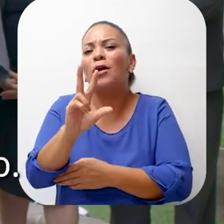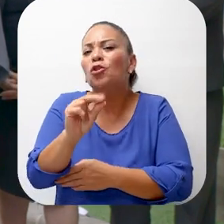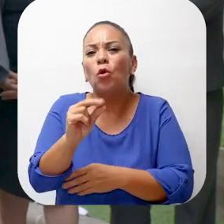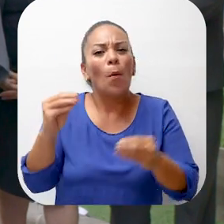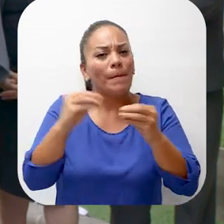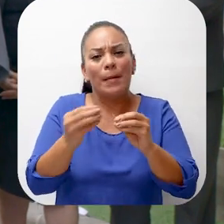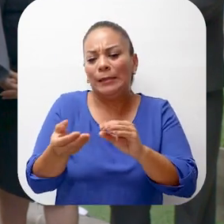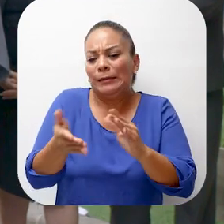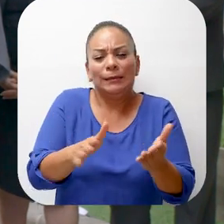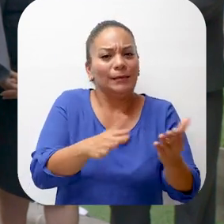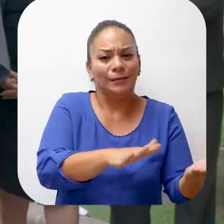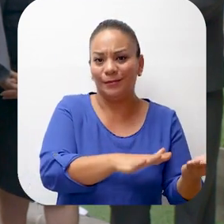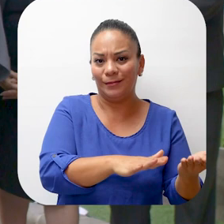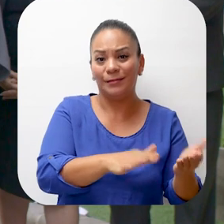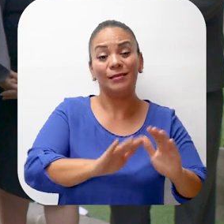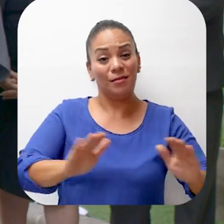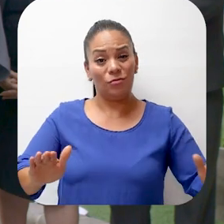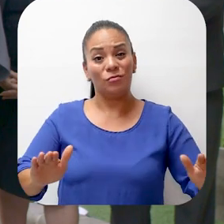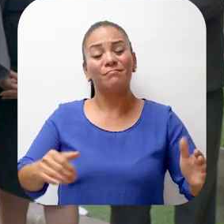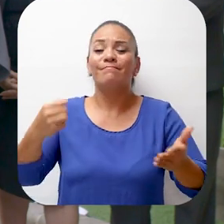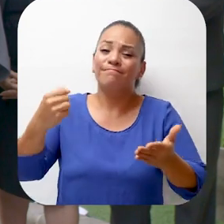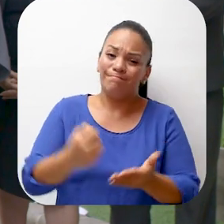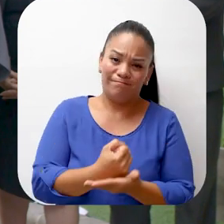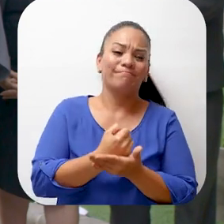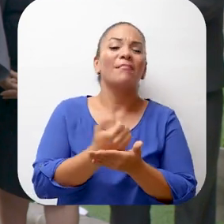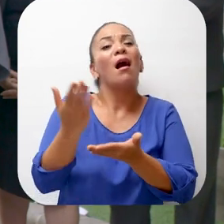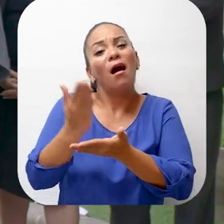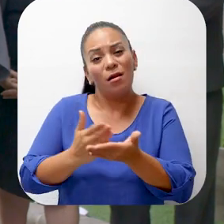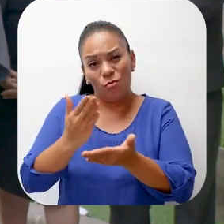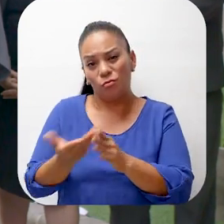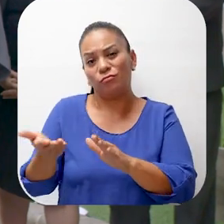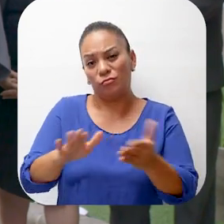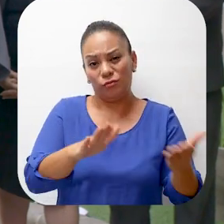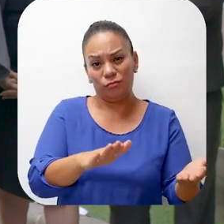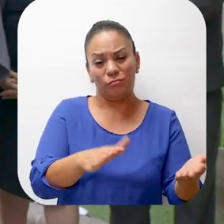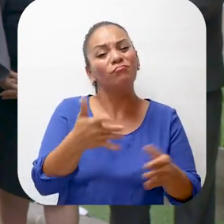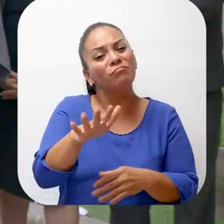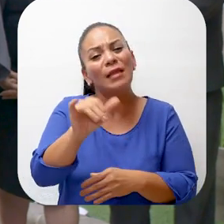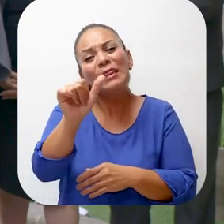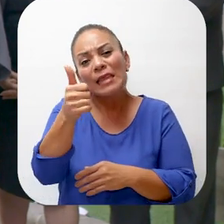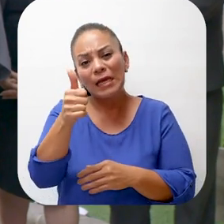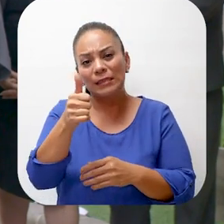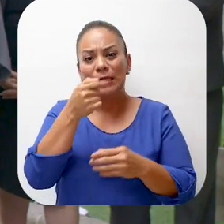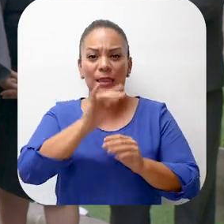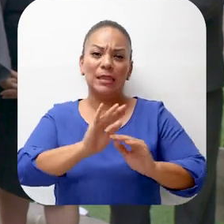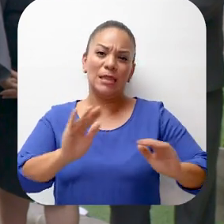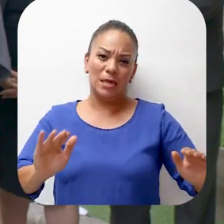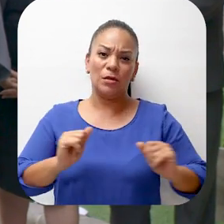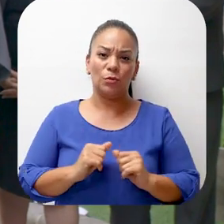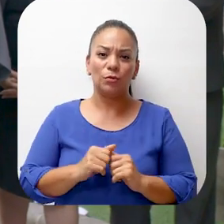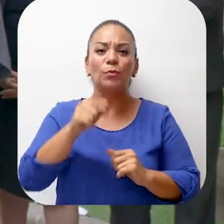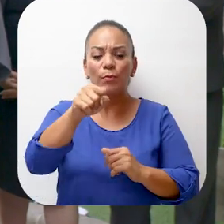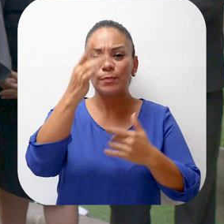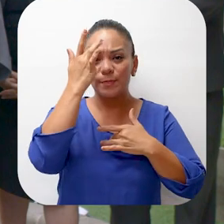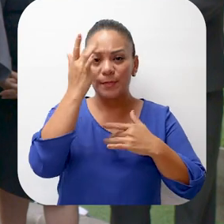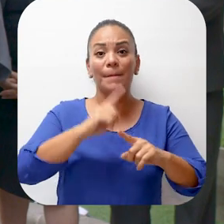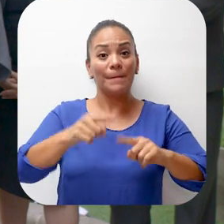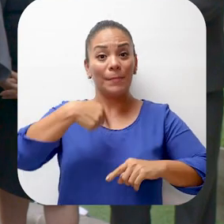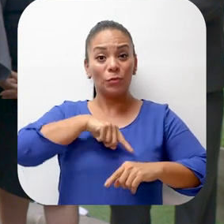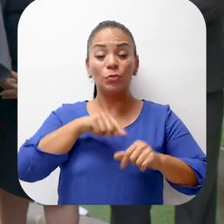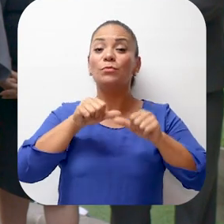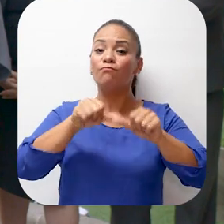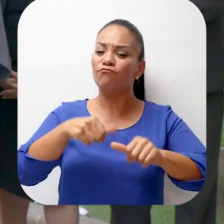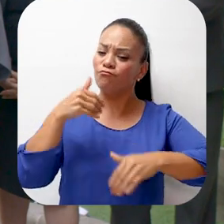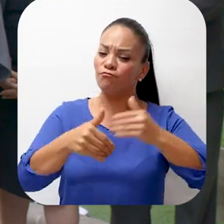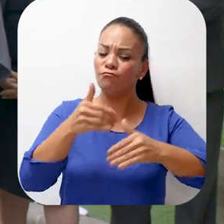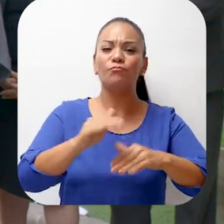ningún niño. Lamentablemente ya han fallecido alrededor de 10 niños por esta causa, pero seguiremos